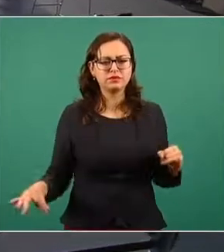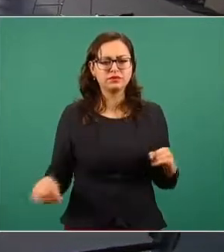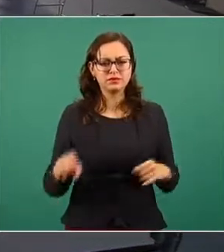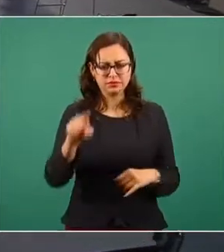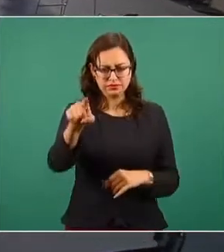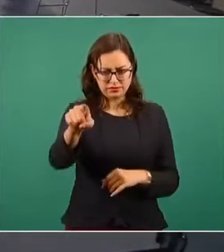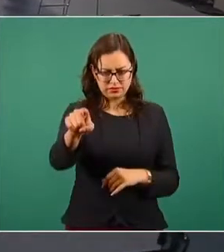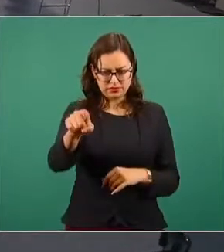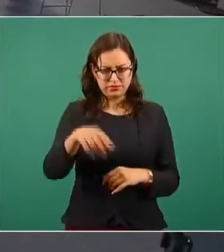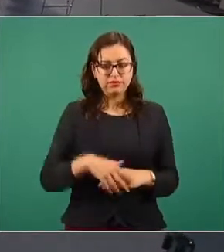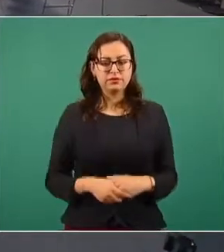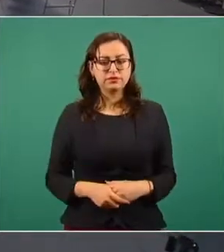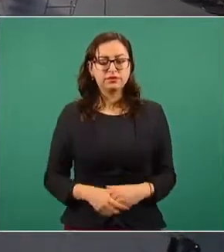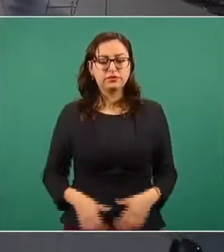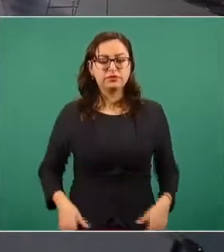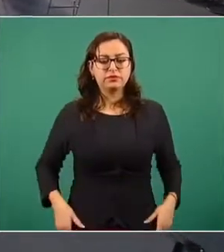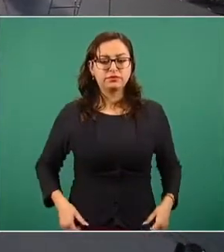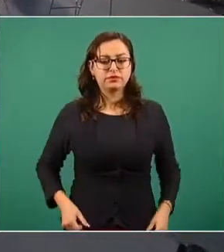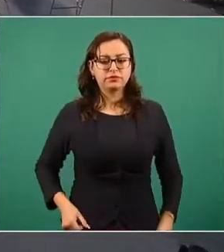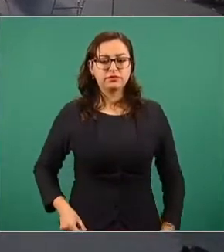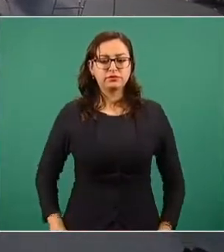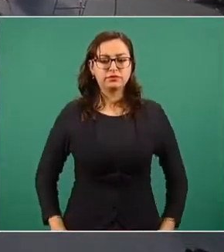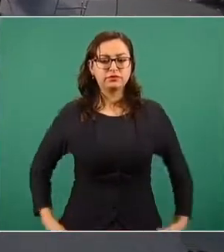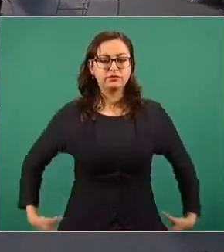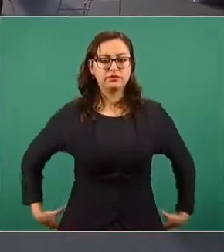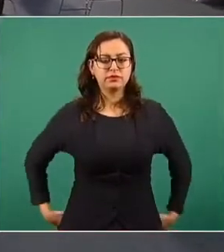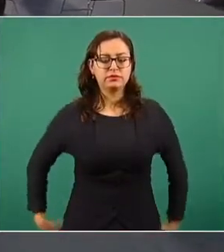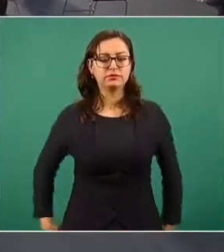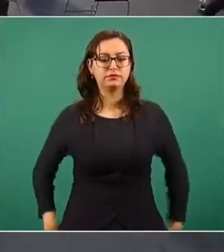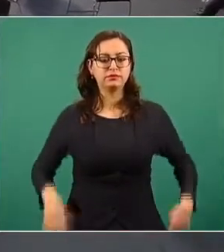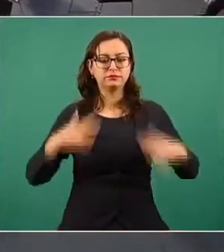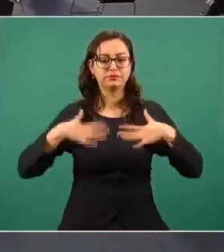a ti. A ver, de suete rojo.